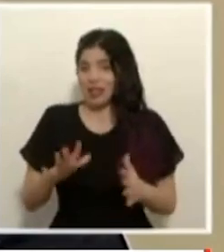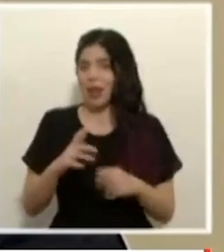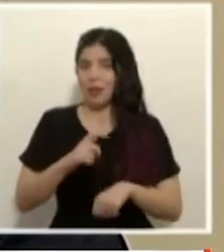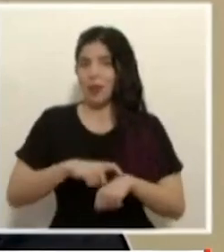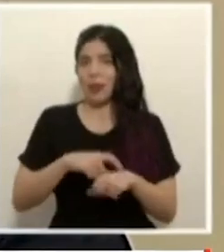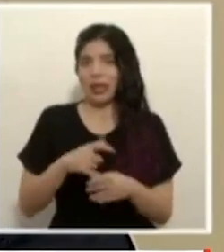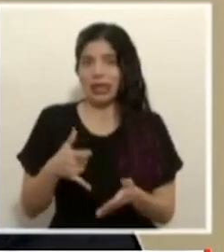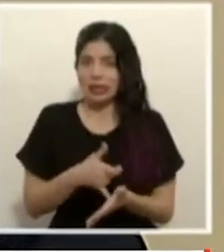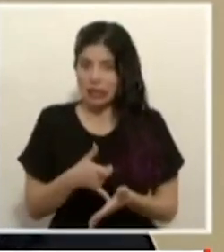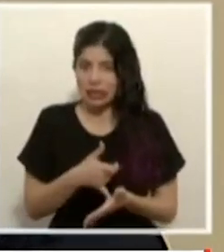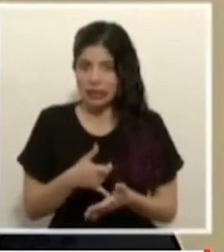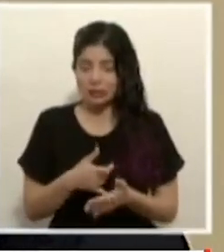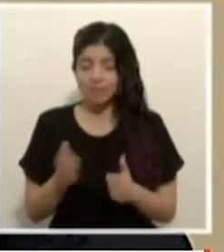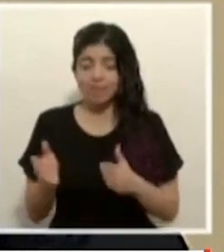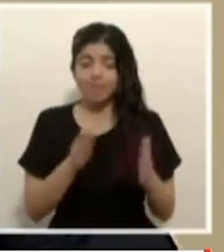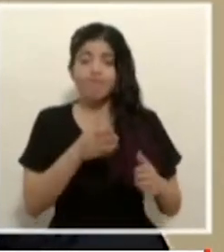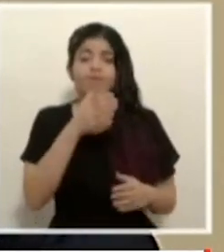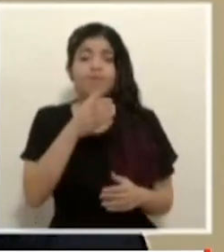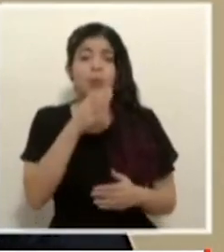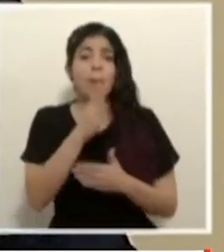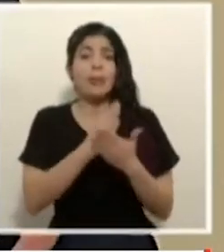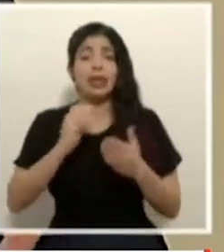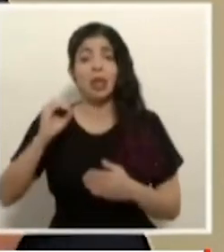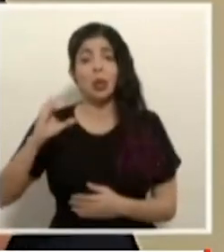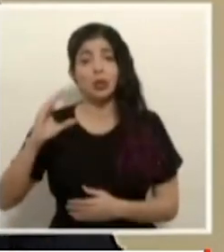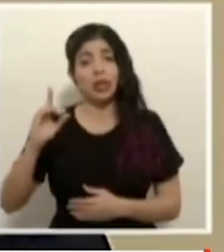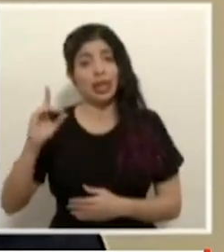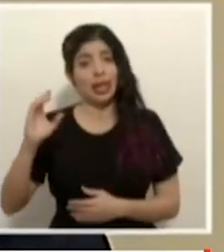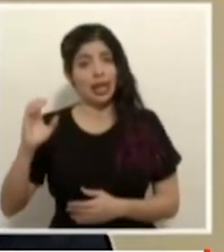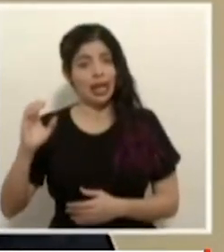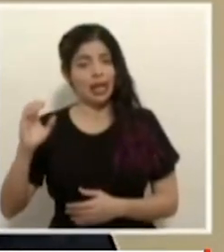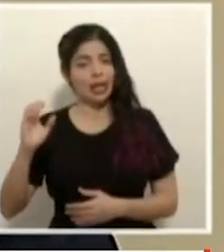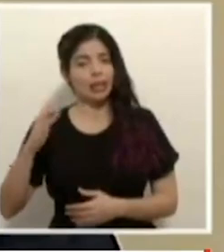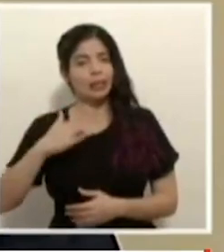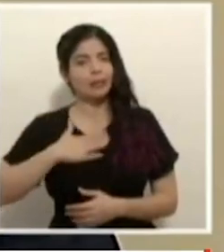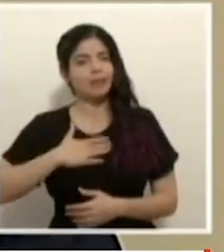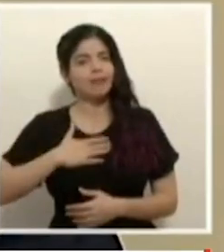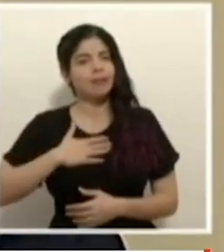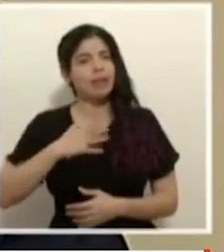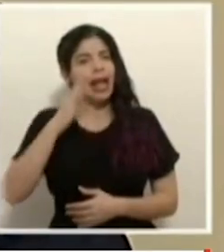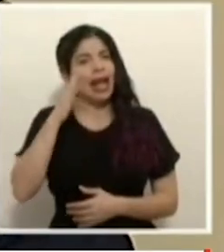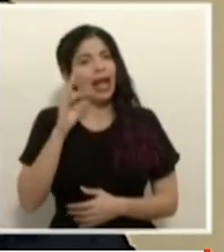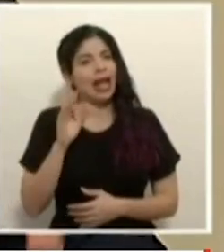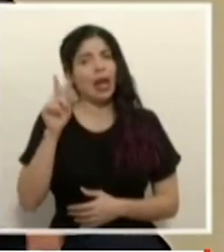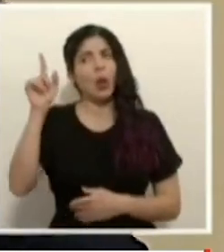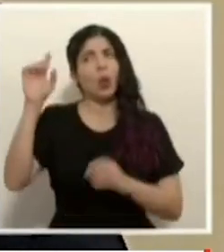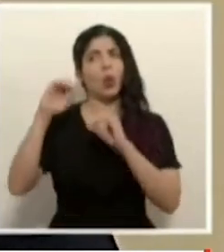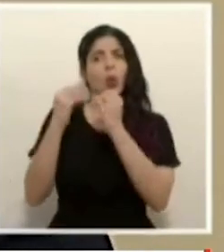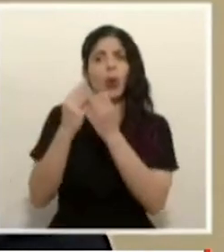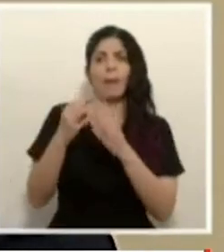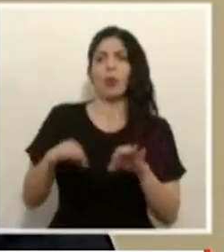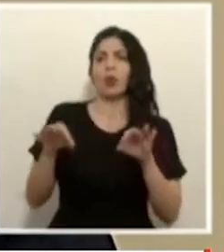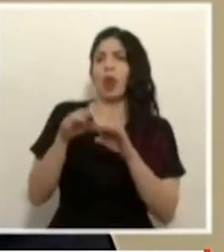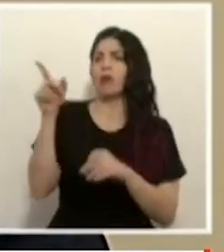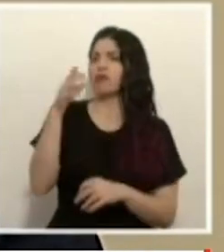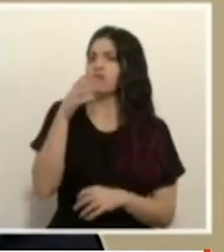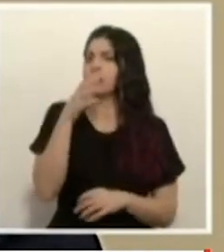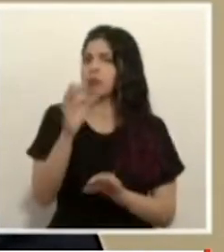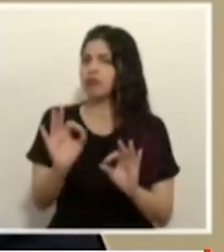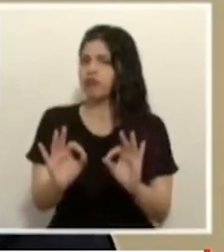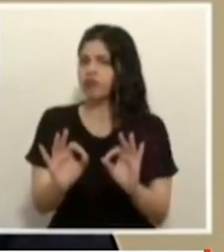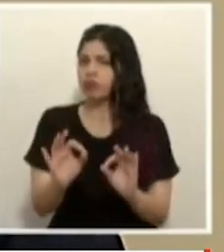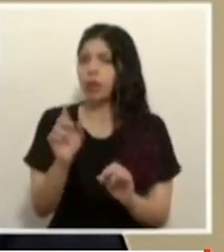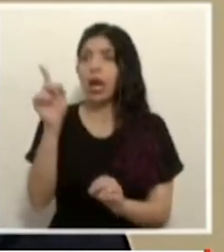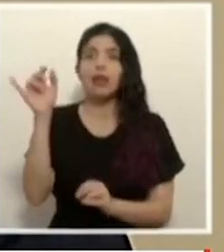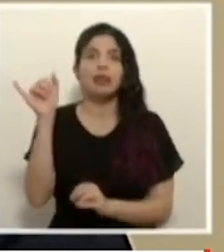sobre las recomendaciones de la OCDE creo que es un es un órgano importante hace buenas recomendaciones ellos también